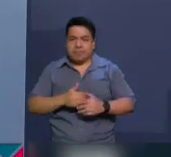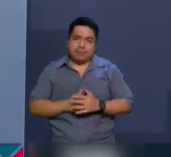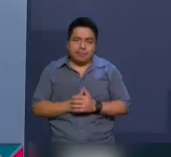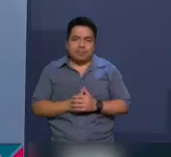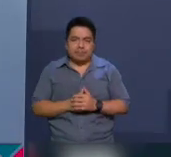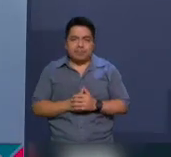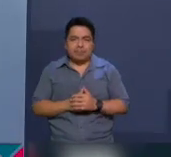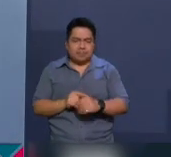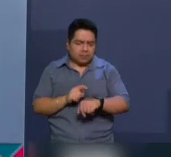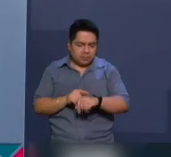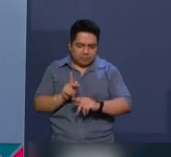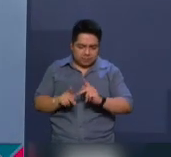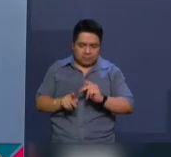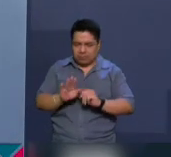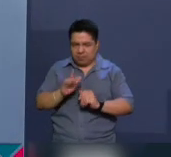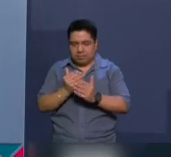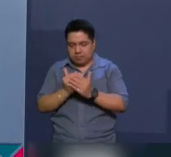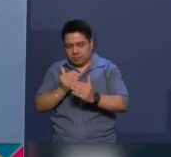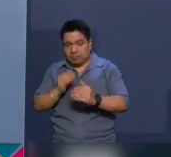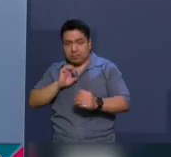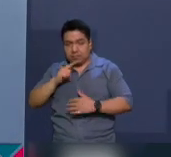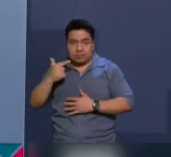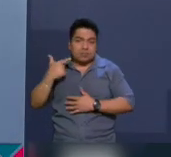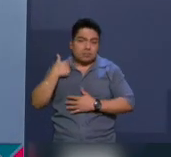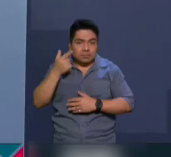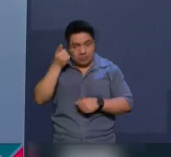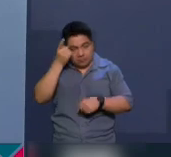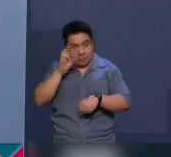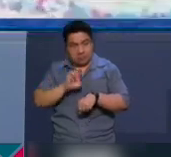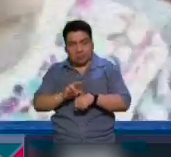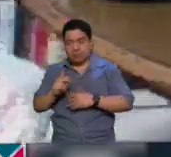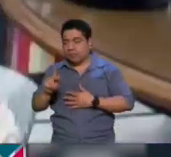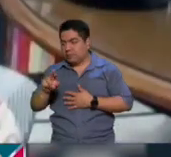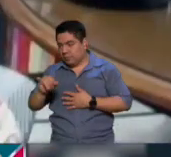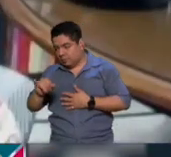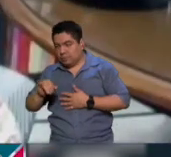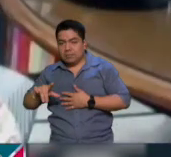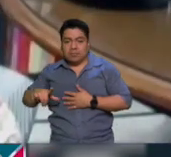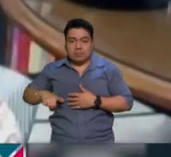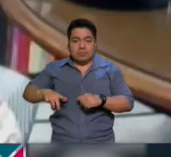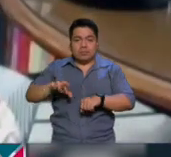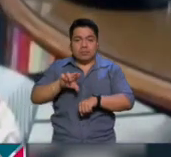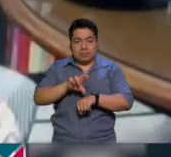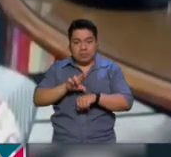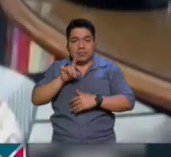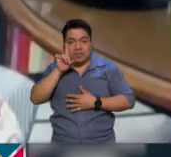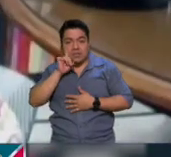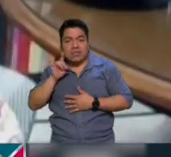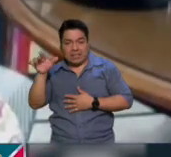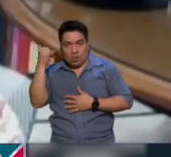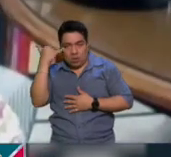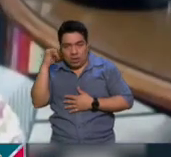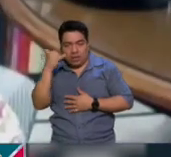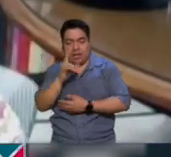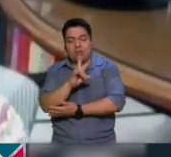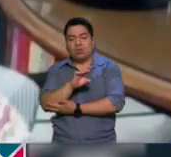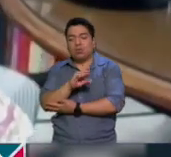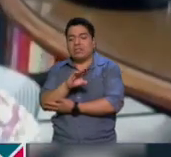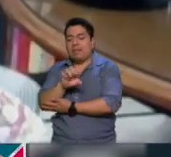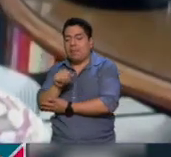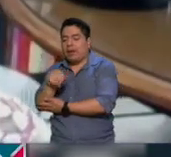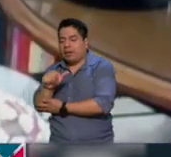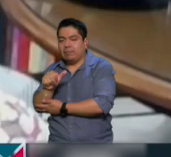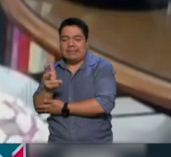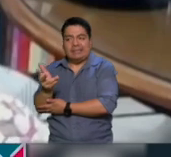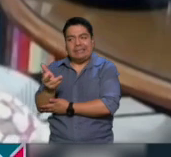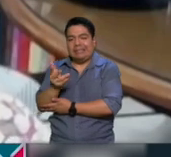Ya tuvieron la pausa, le cuento que el exdirigente nacional del PRI y exgobernadora de Yucatán, Dulce María Sauri, expresó su preocupación por